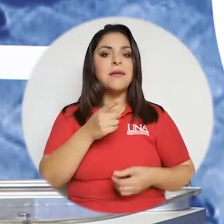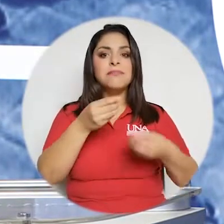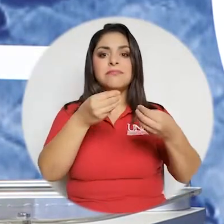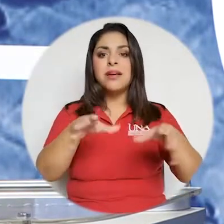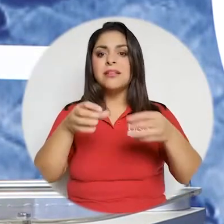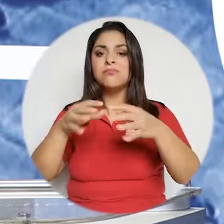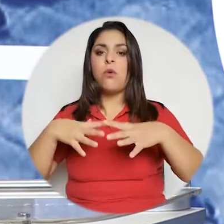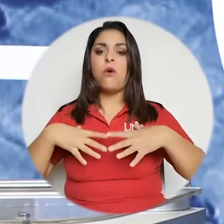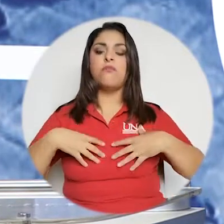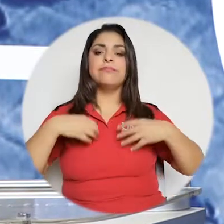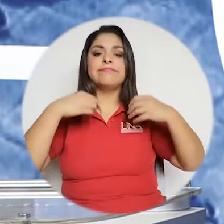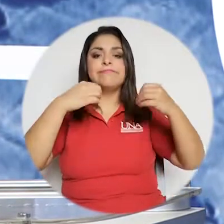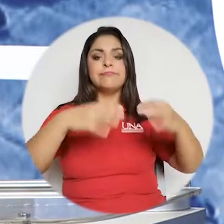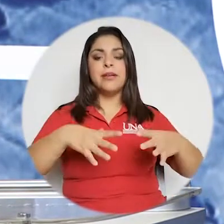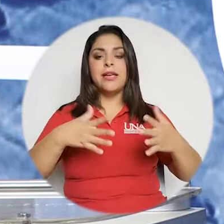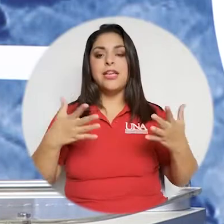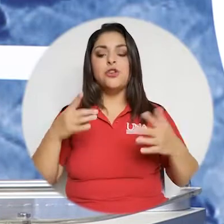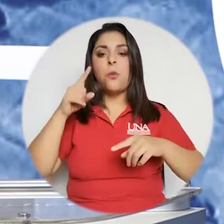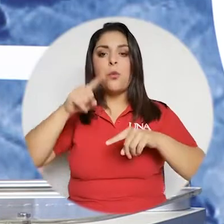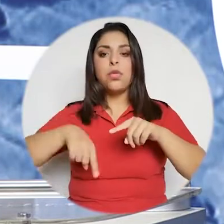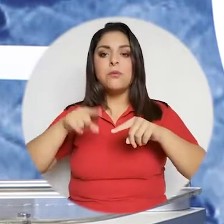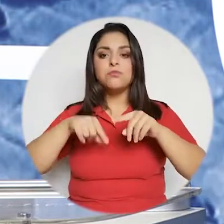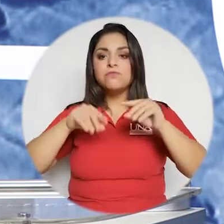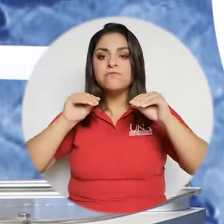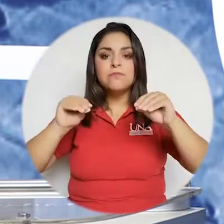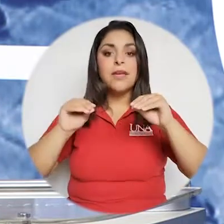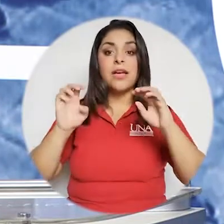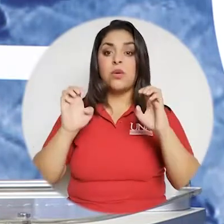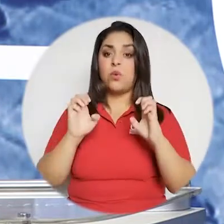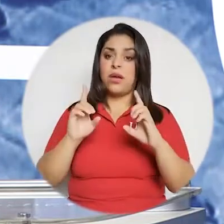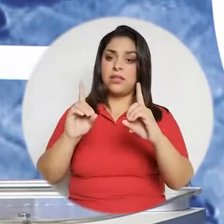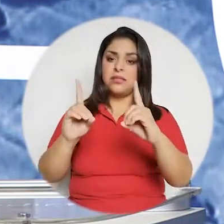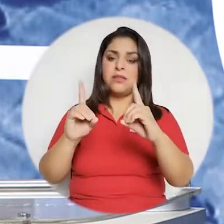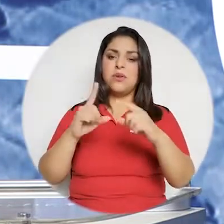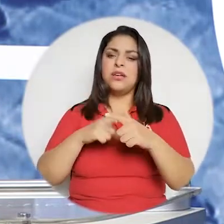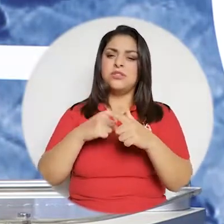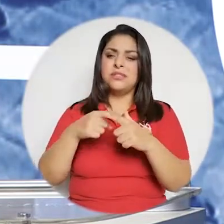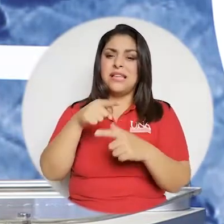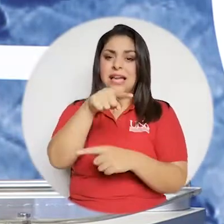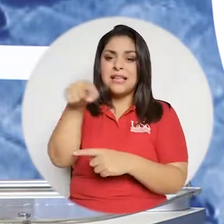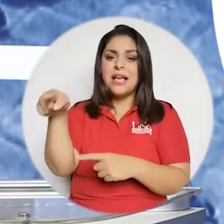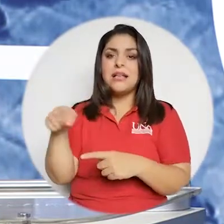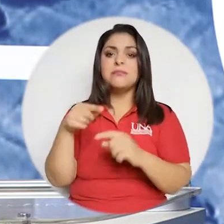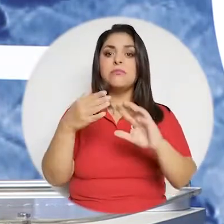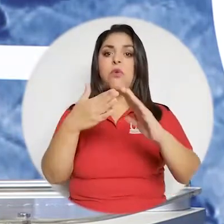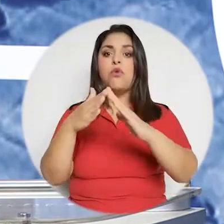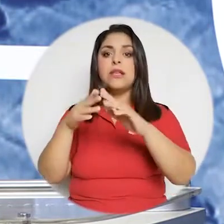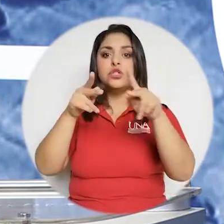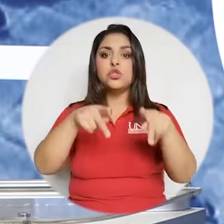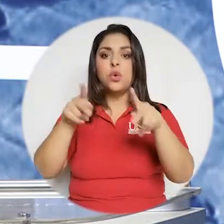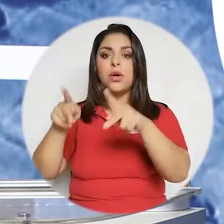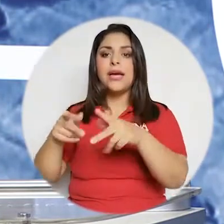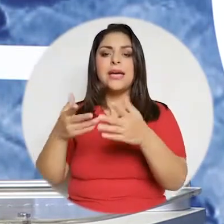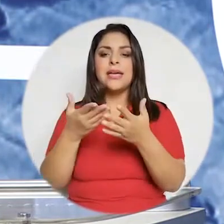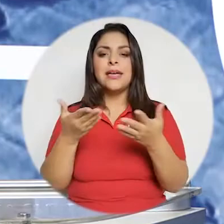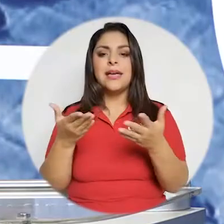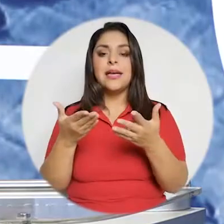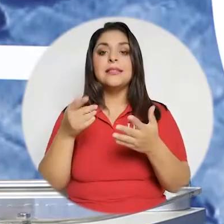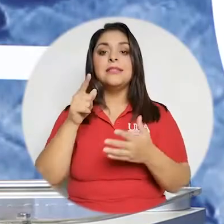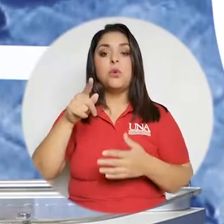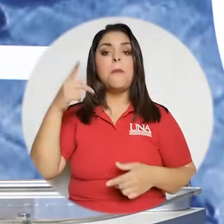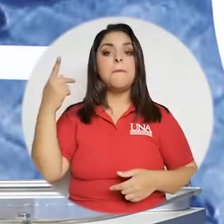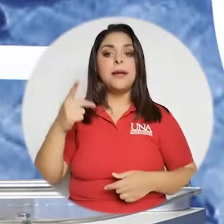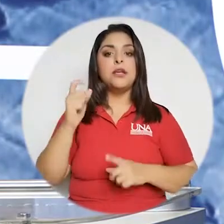porque les perdimos el rastro desde el punto de vista educativo, pero eso significa que es una